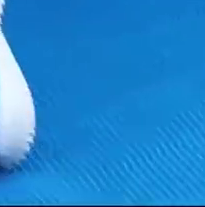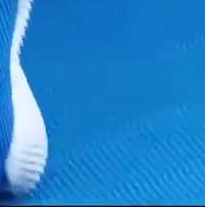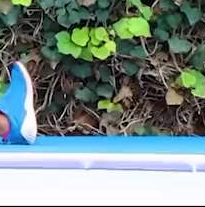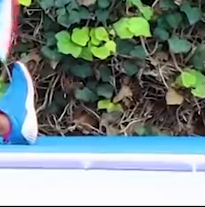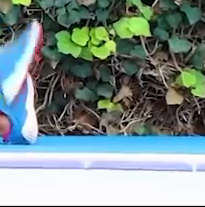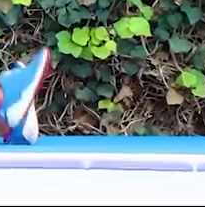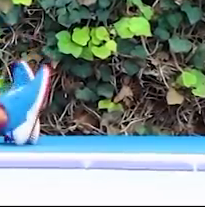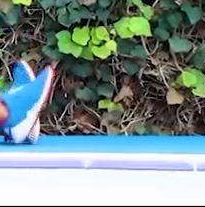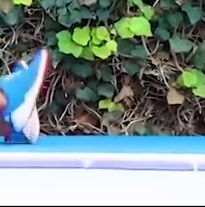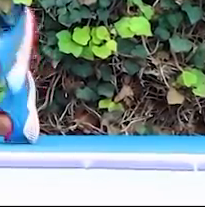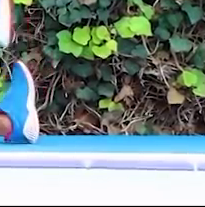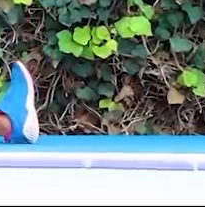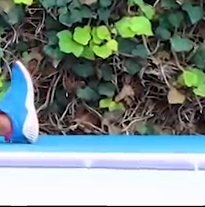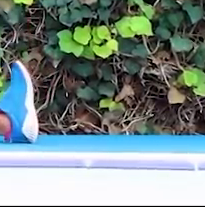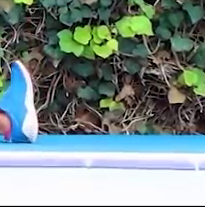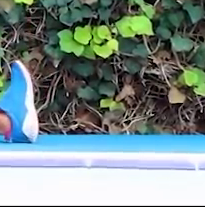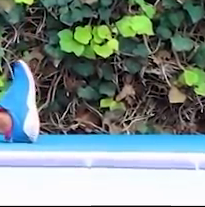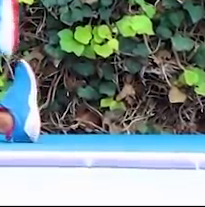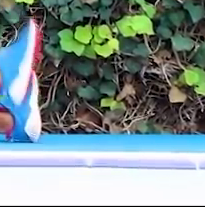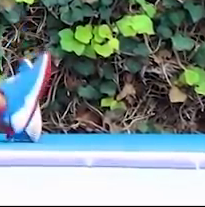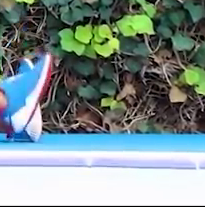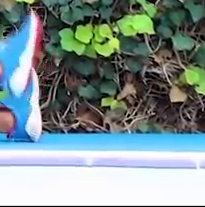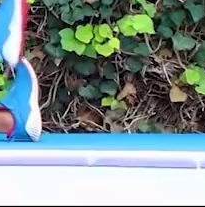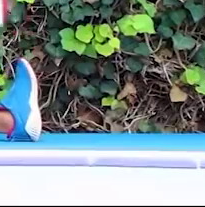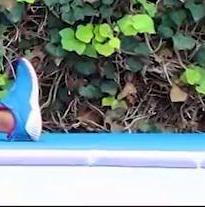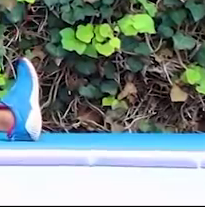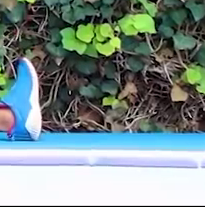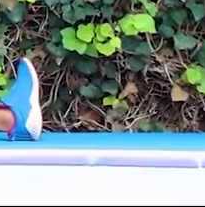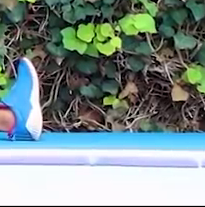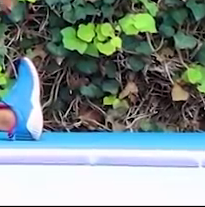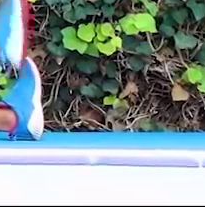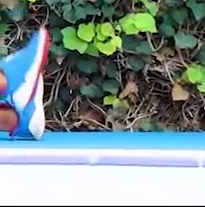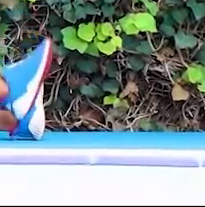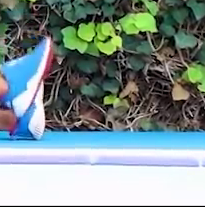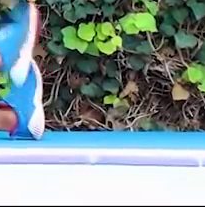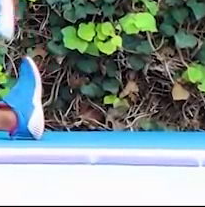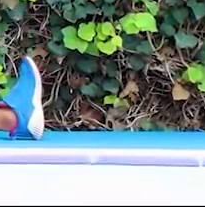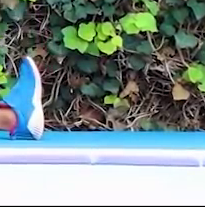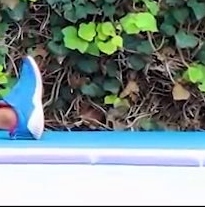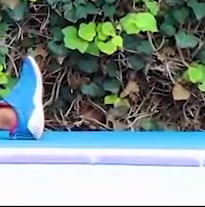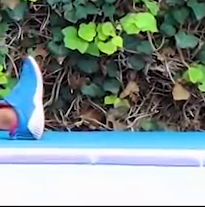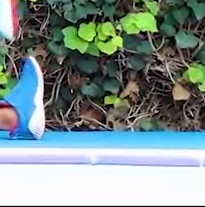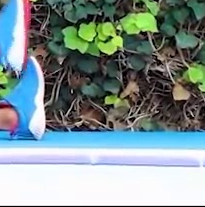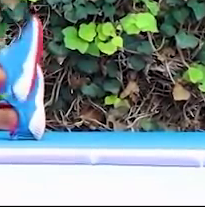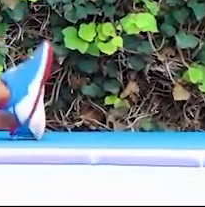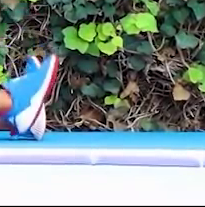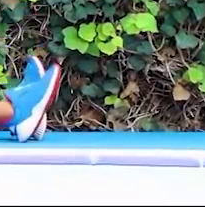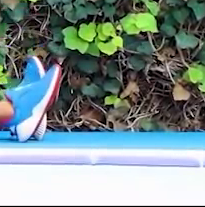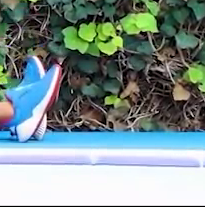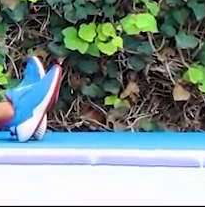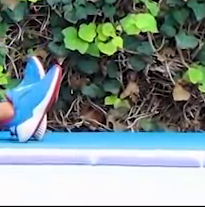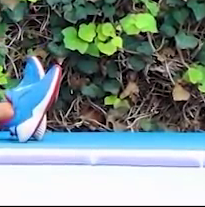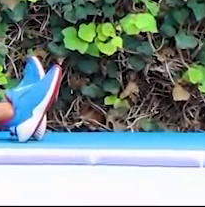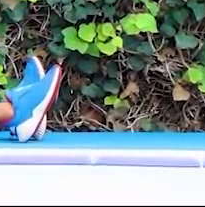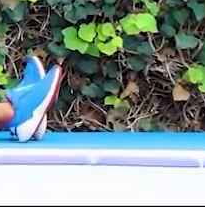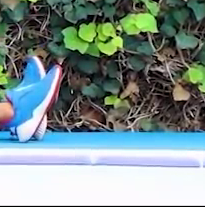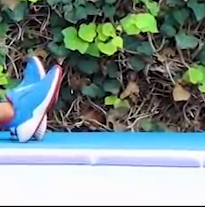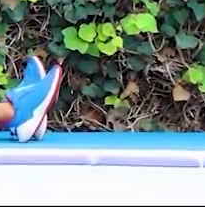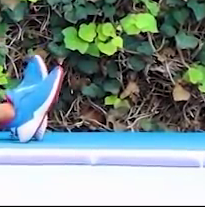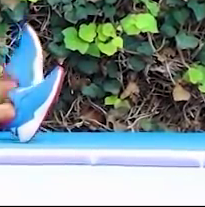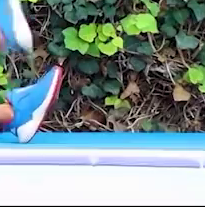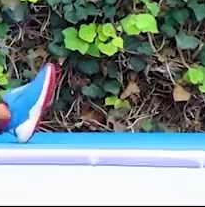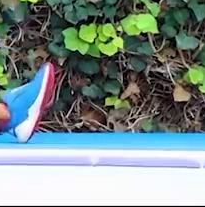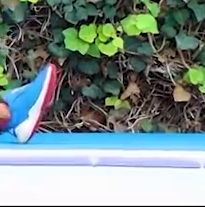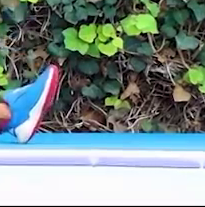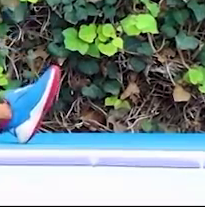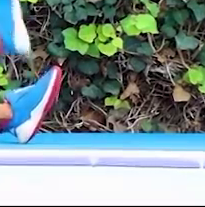pierna derecha 5 veces, sin tocar el suelo. 2 más, estira muy bien, exacto. Cambiamos, pie